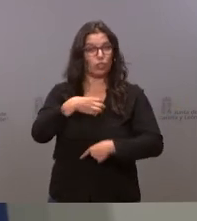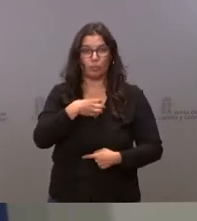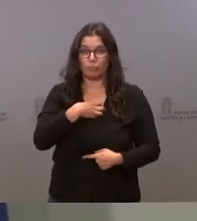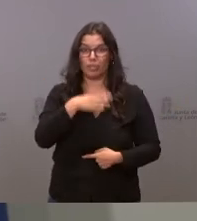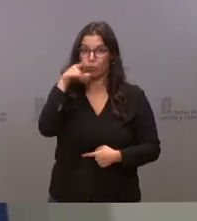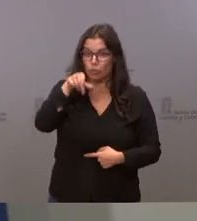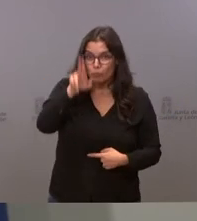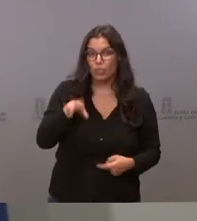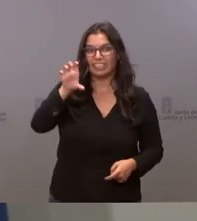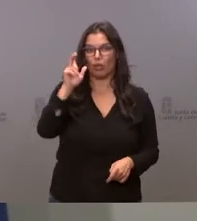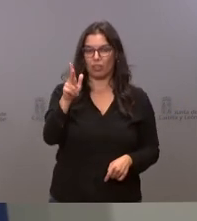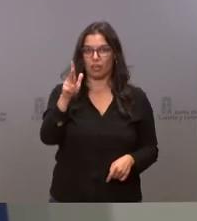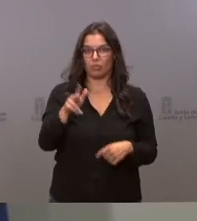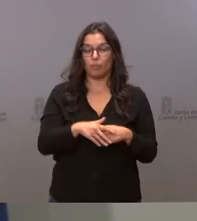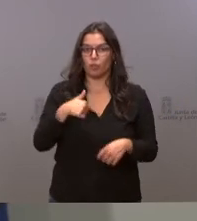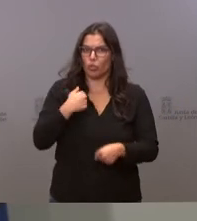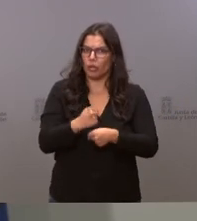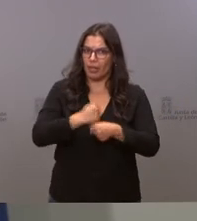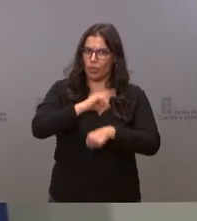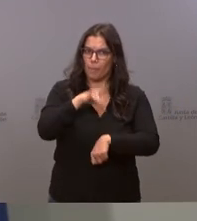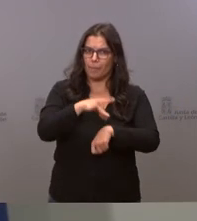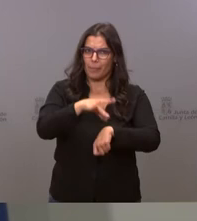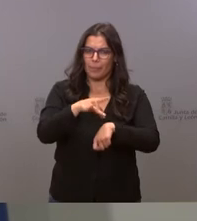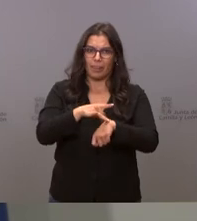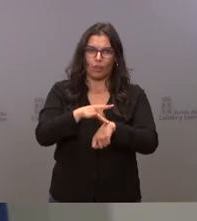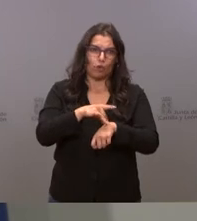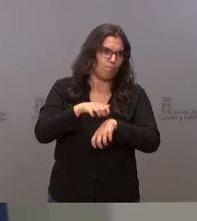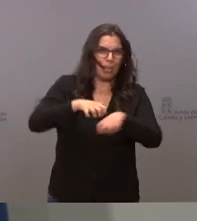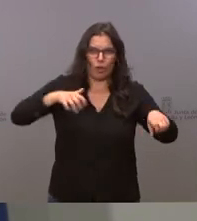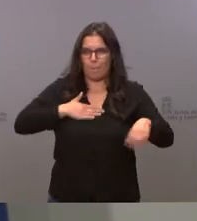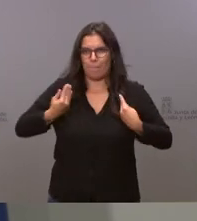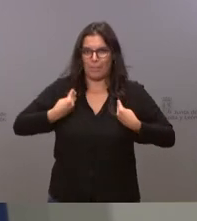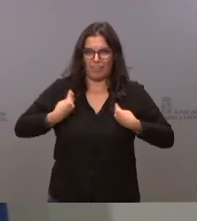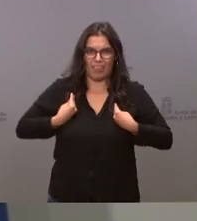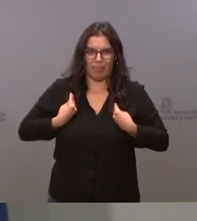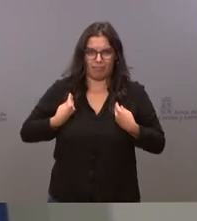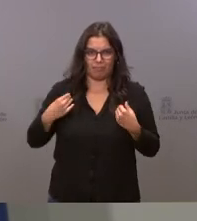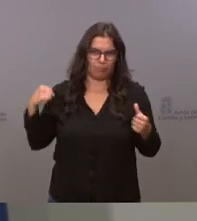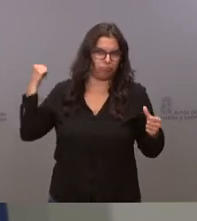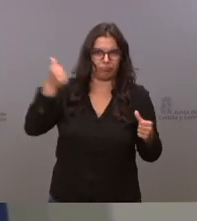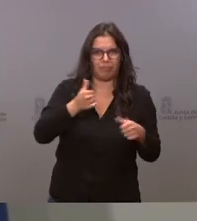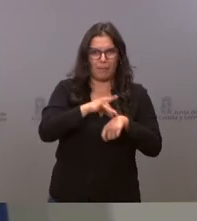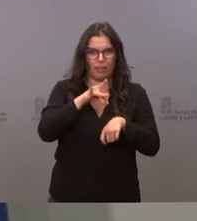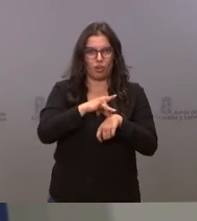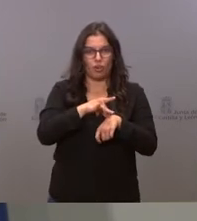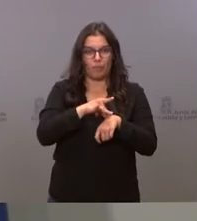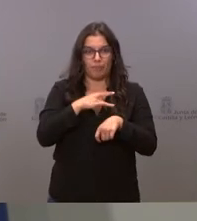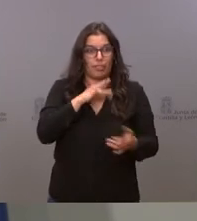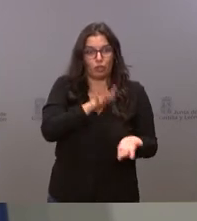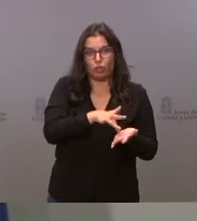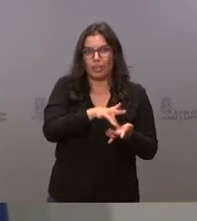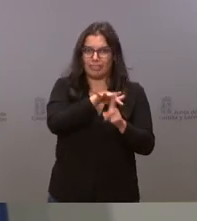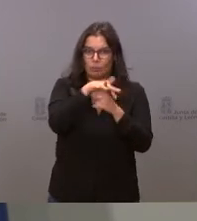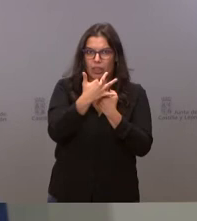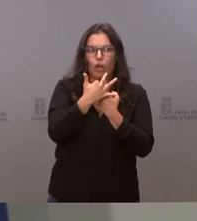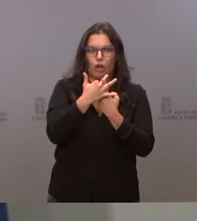yo he ejercido la medicina en inmensa mayor parte de mi vida laboral nos hemos encontrado muchas veces con